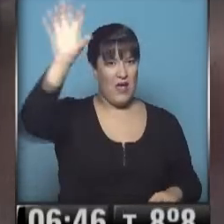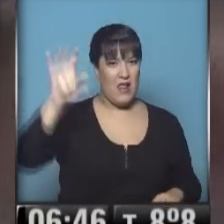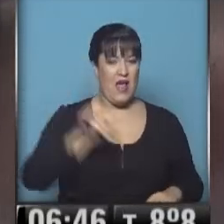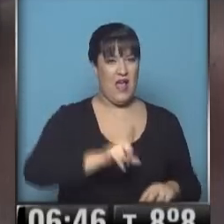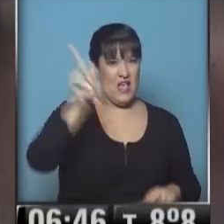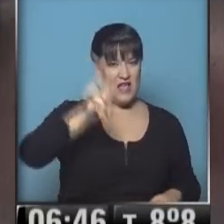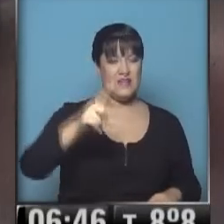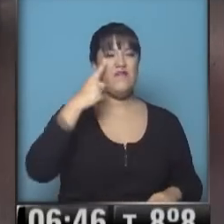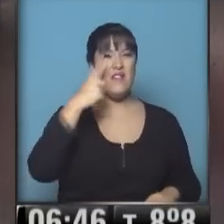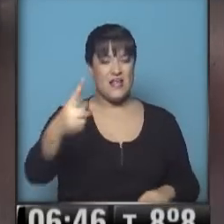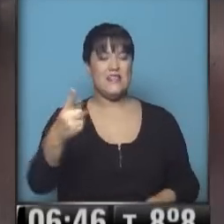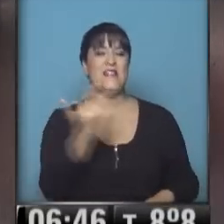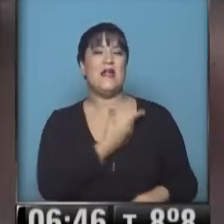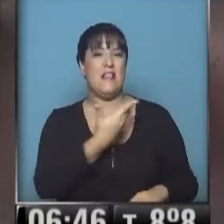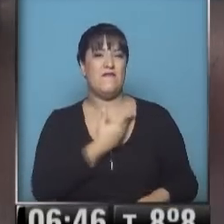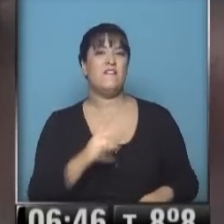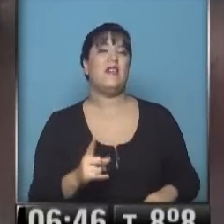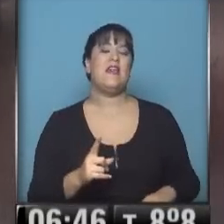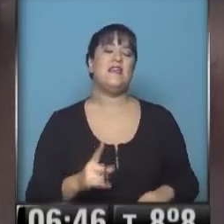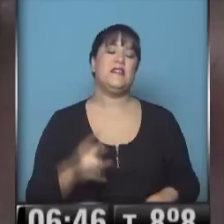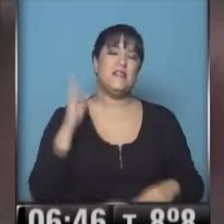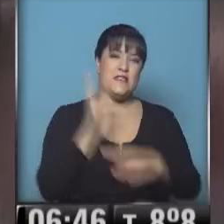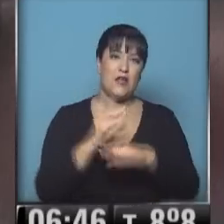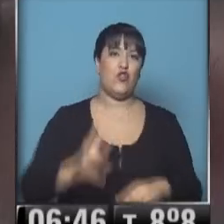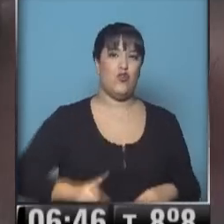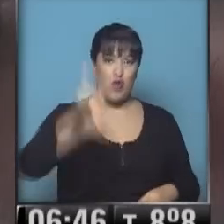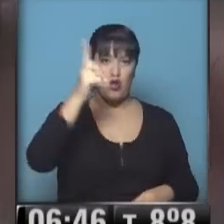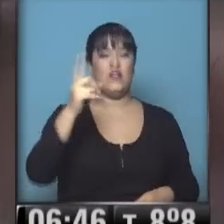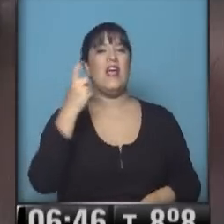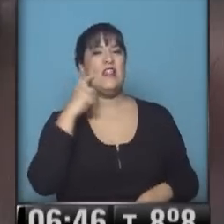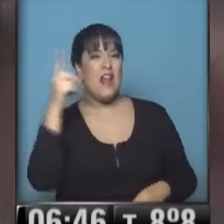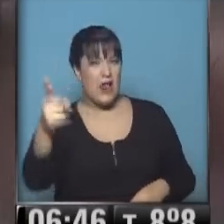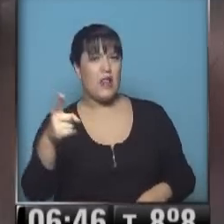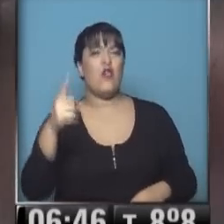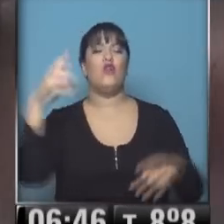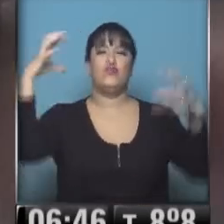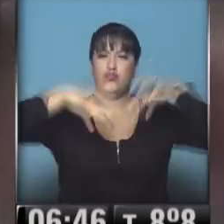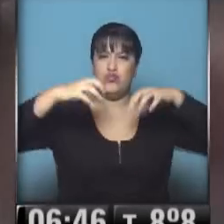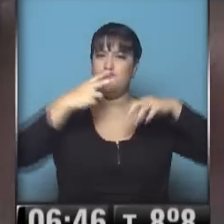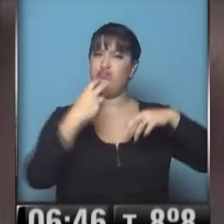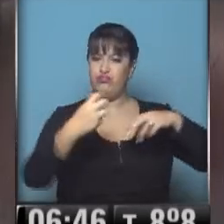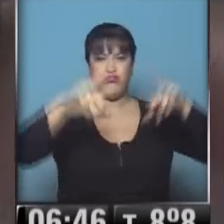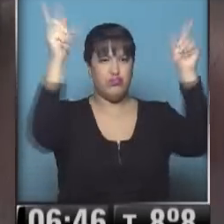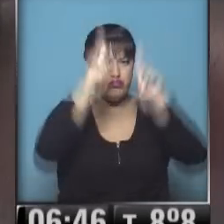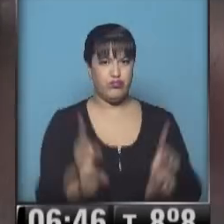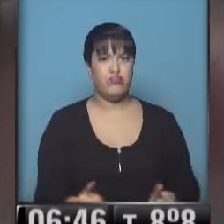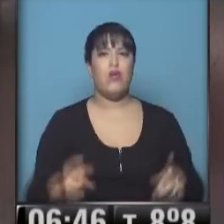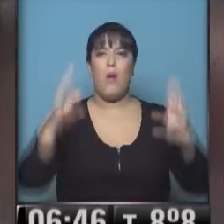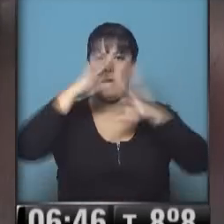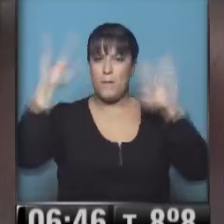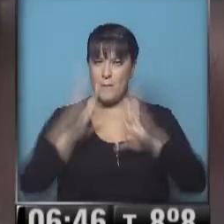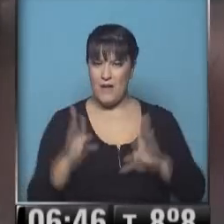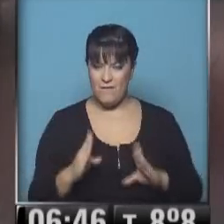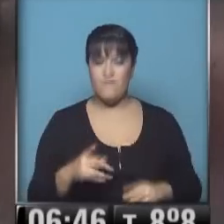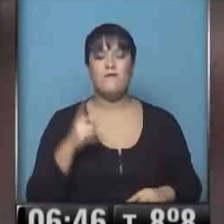tenemos, centro y norte de Santa Fe, sur de corrientes, norte de Entre Ríos. Tormentas eléctricas, algunas fuertes o severas.